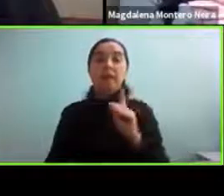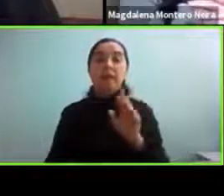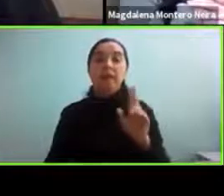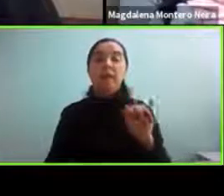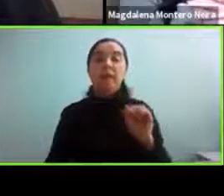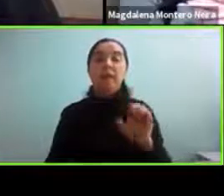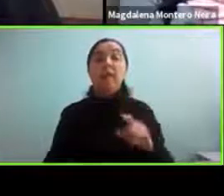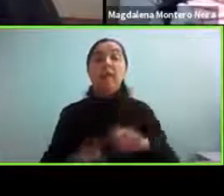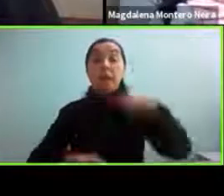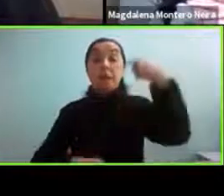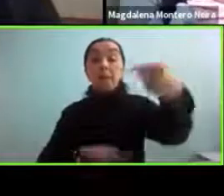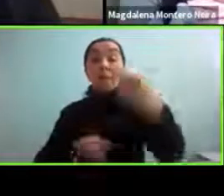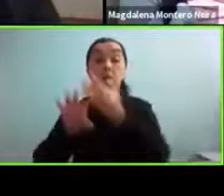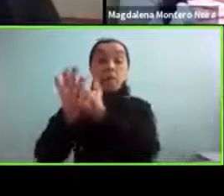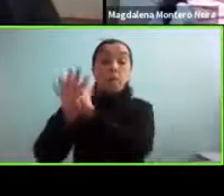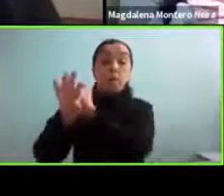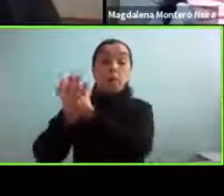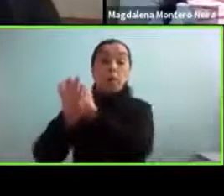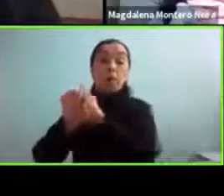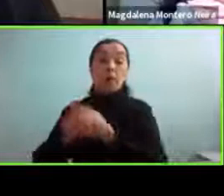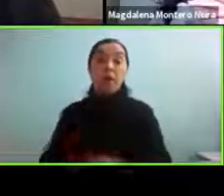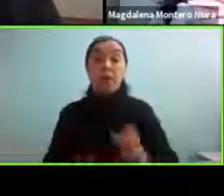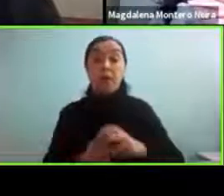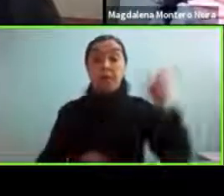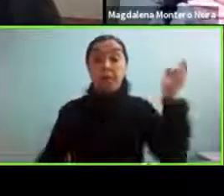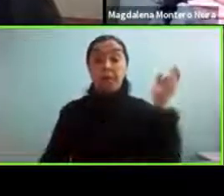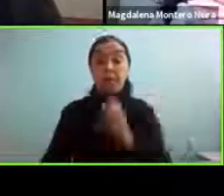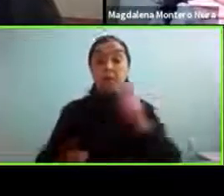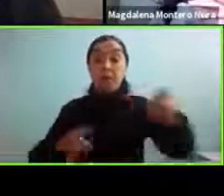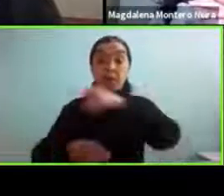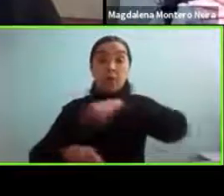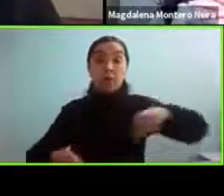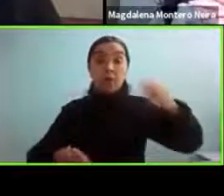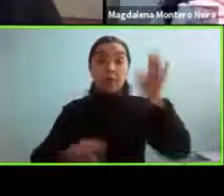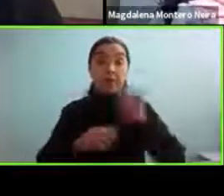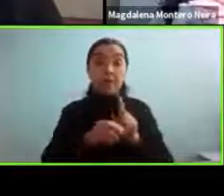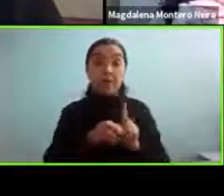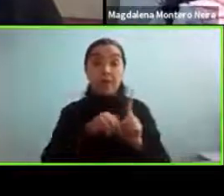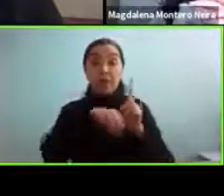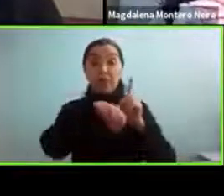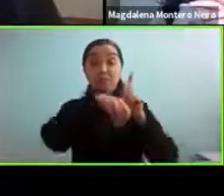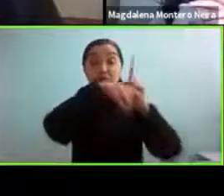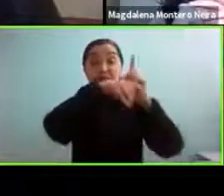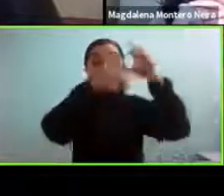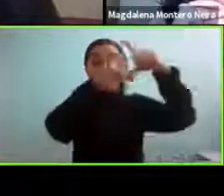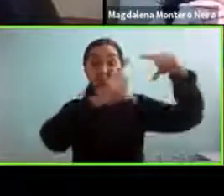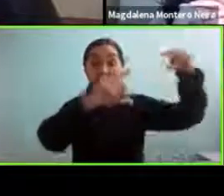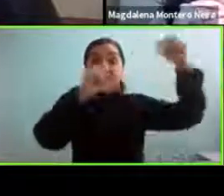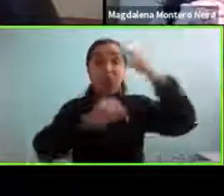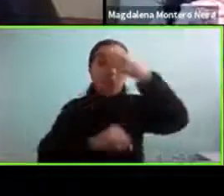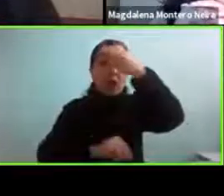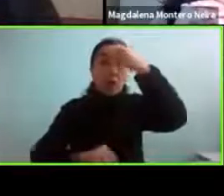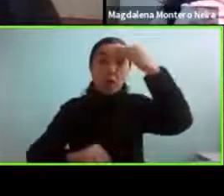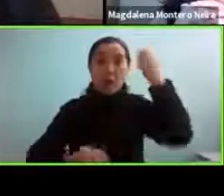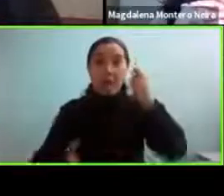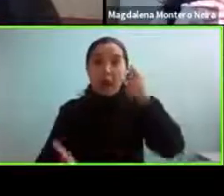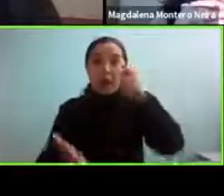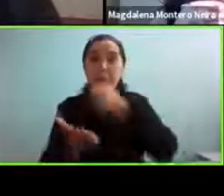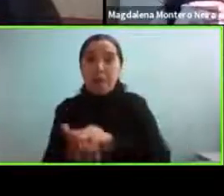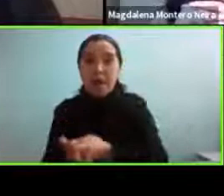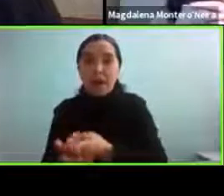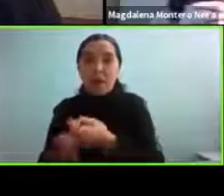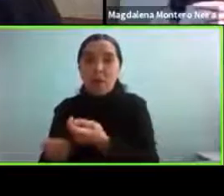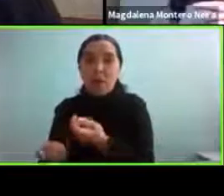llama de trompos en sala y viajeros a la luna a olvidar apagar las cuentas que es sobre el trastorno por déficit atencional y